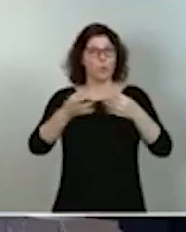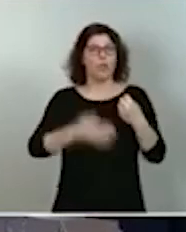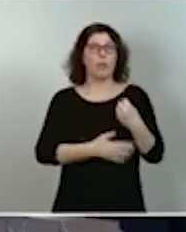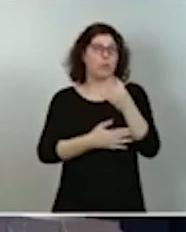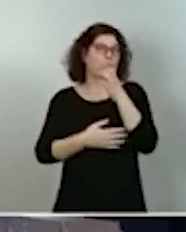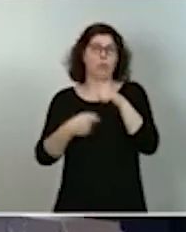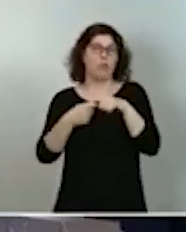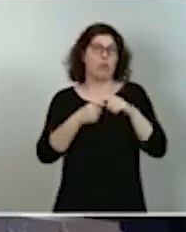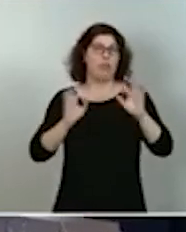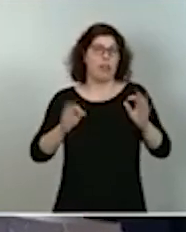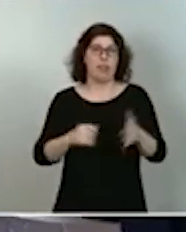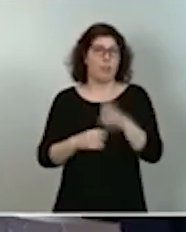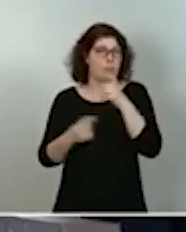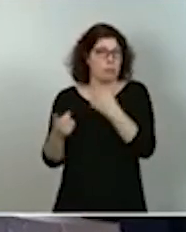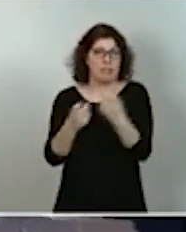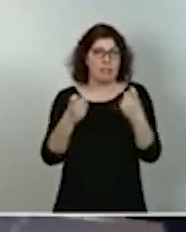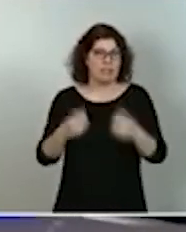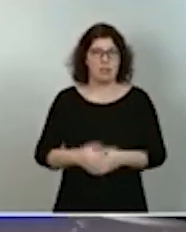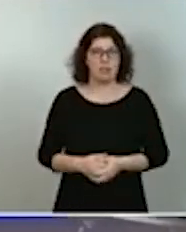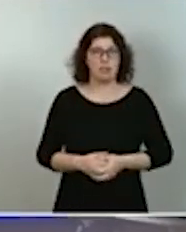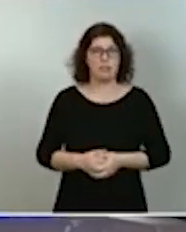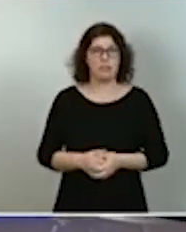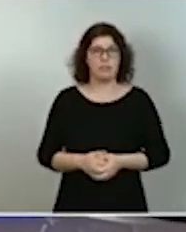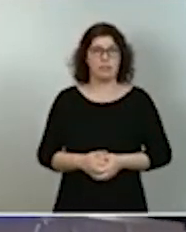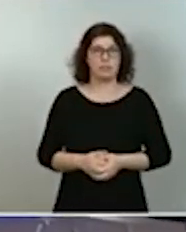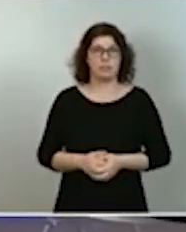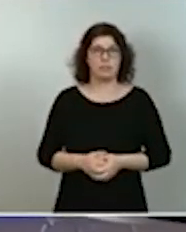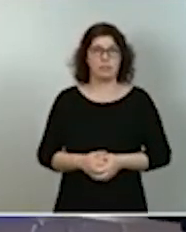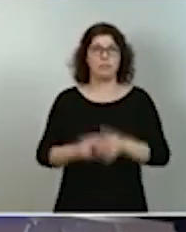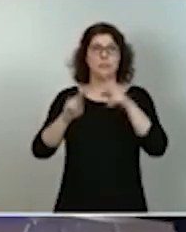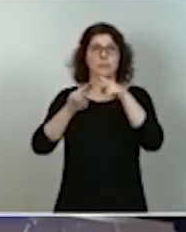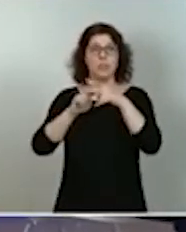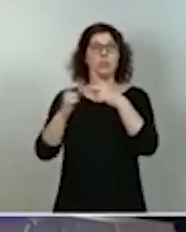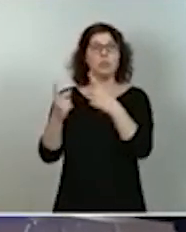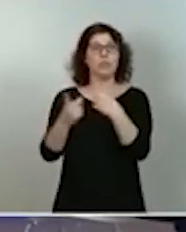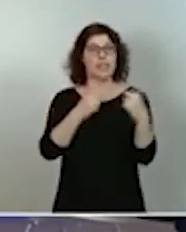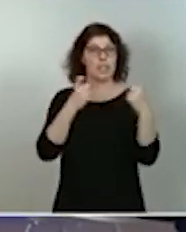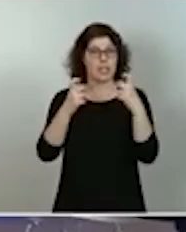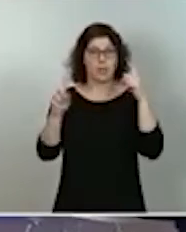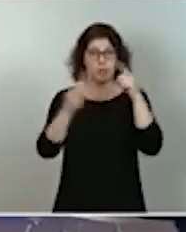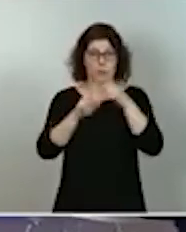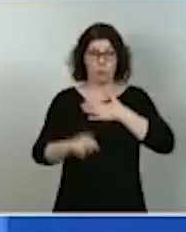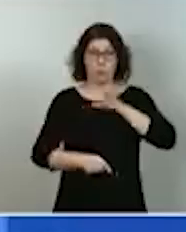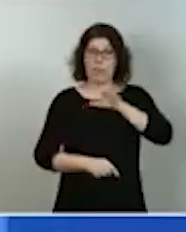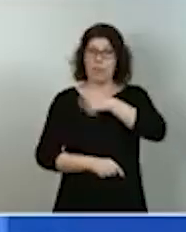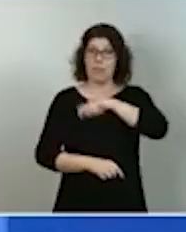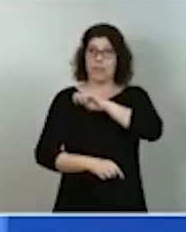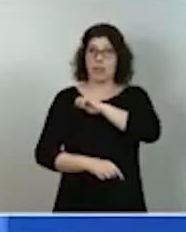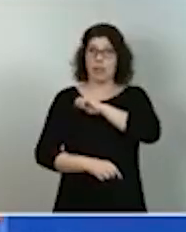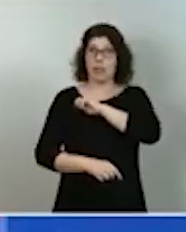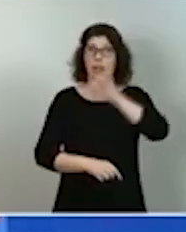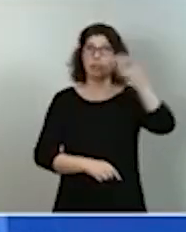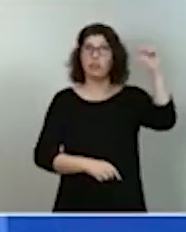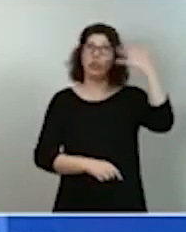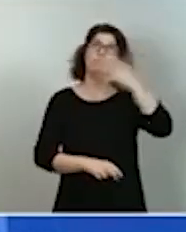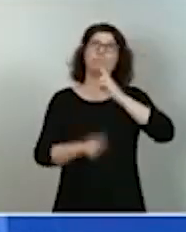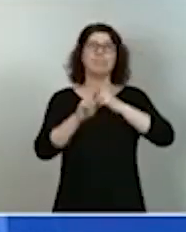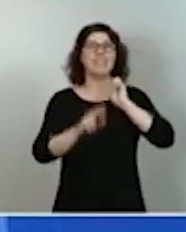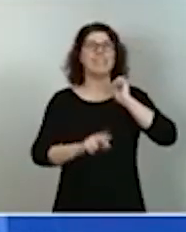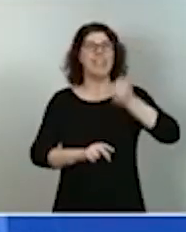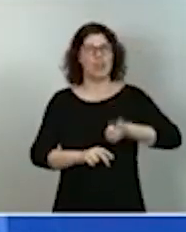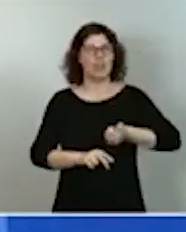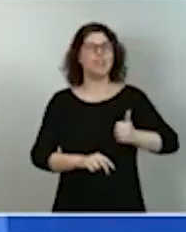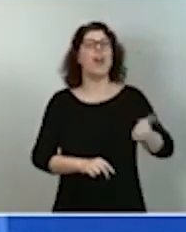por necesidad. La implantación de los instrumentos necesarios para que un país como España, rico en sol, aproveche el potencial de la generación